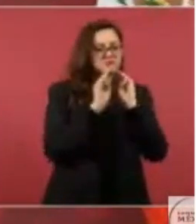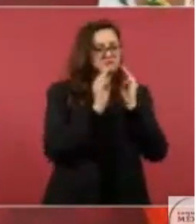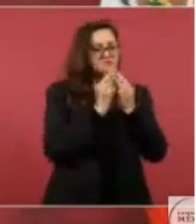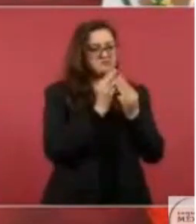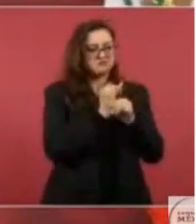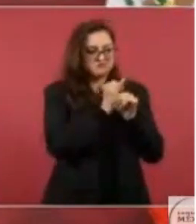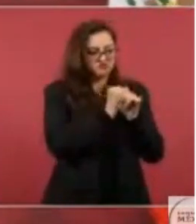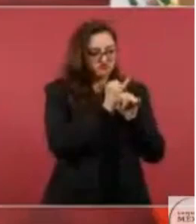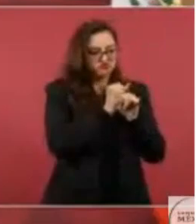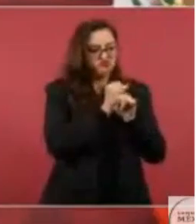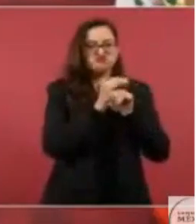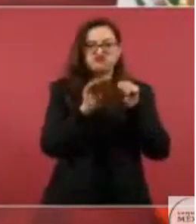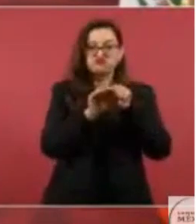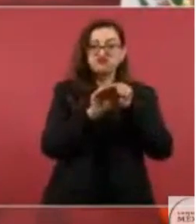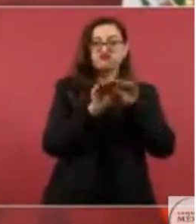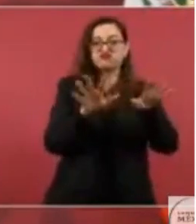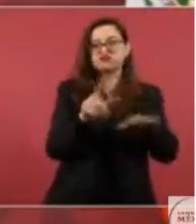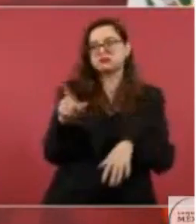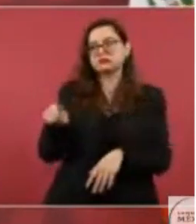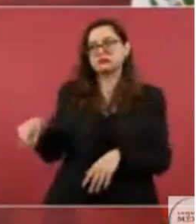una respuesta.